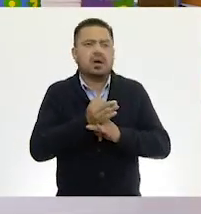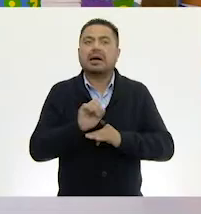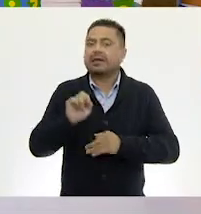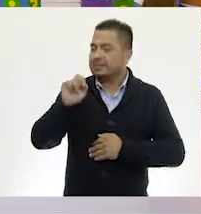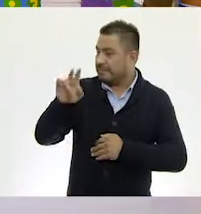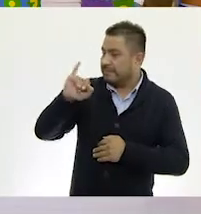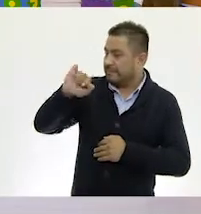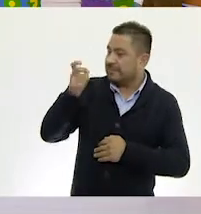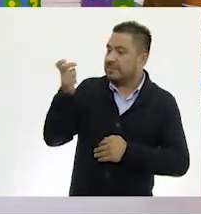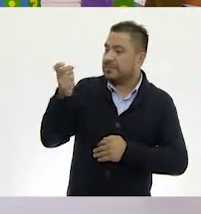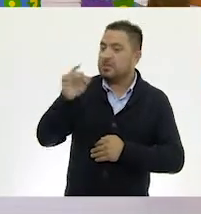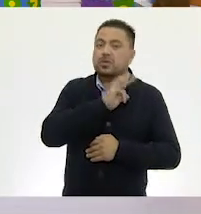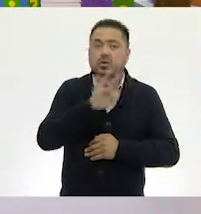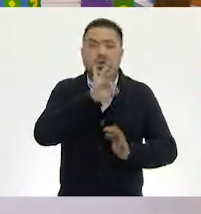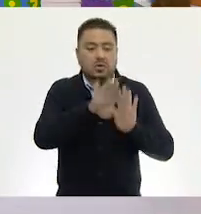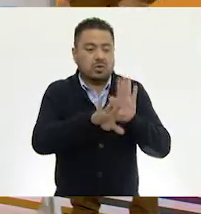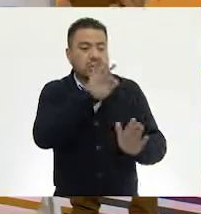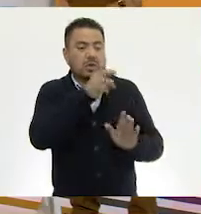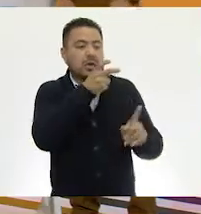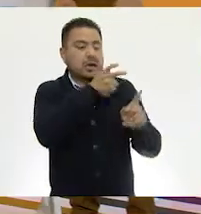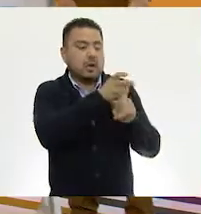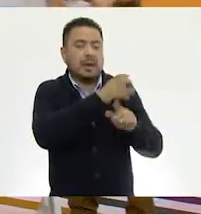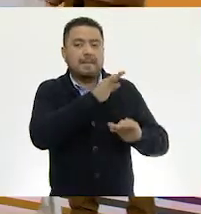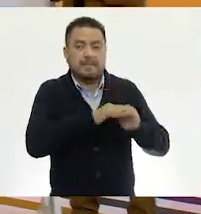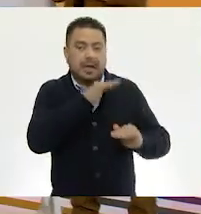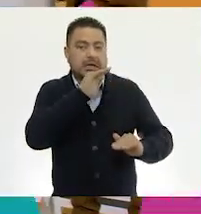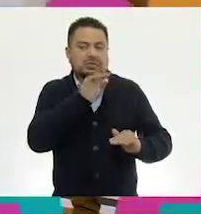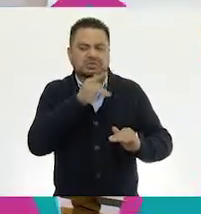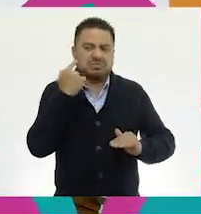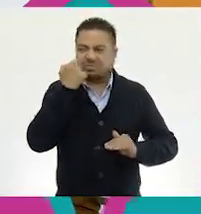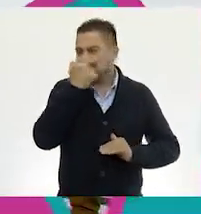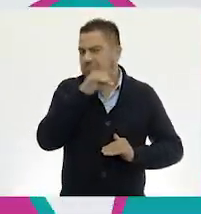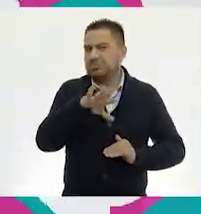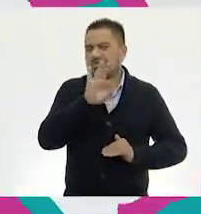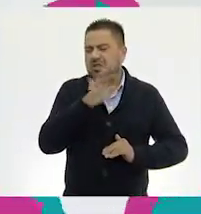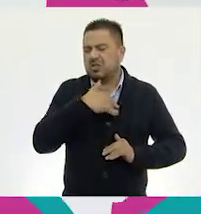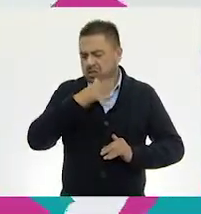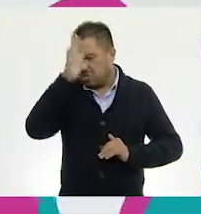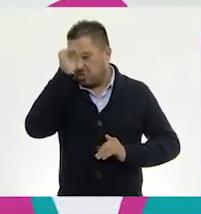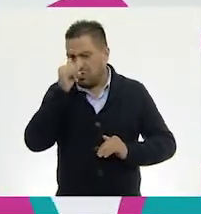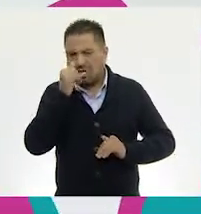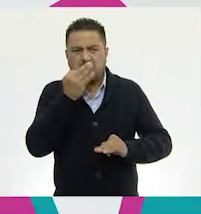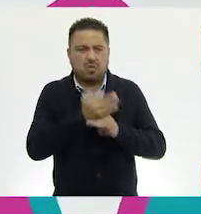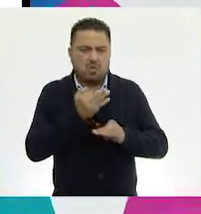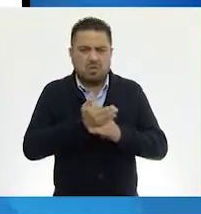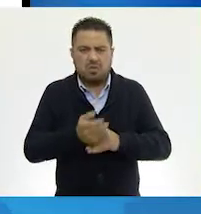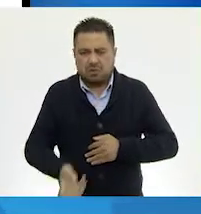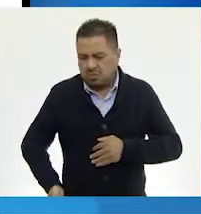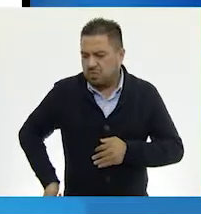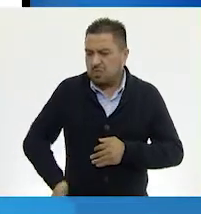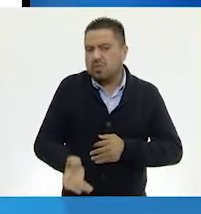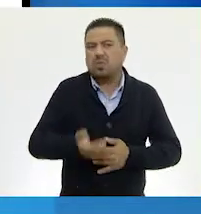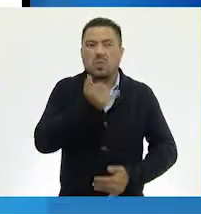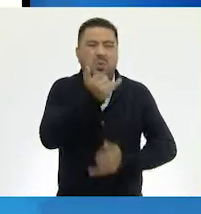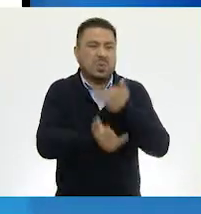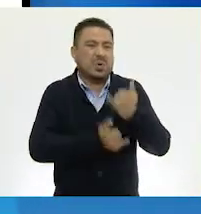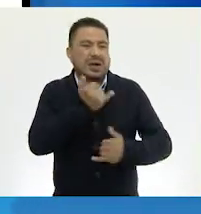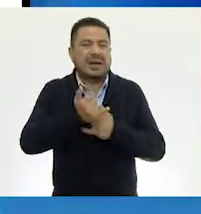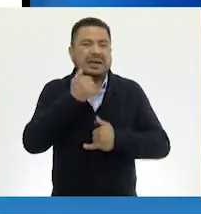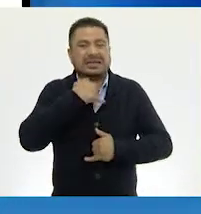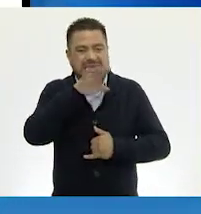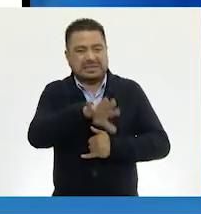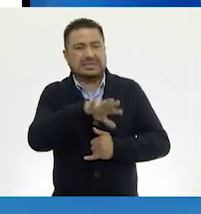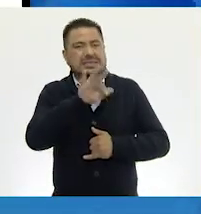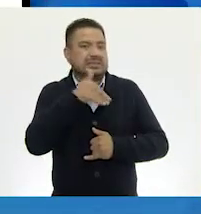Exacto. Tú vas a poder comprar el artículo que tú más quieras. Muy bien. Entonces, quiero el juego de boliche. El juego de boliche. ¿Qué?